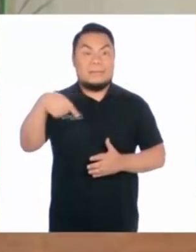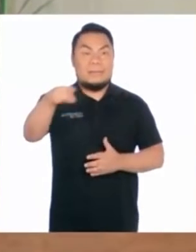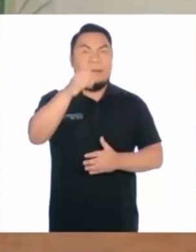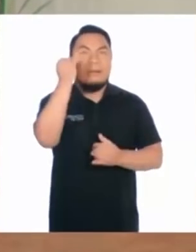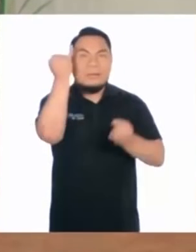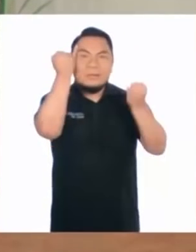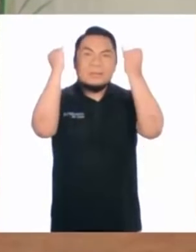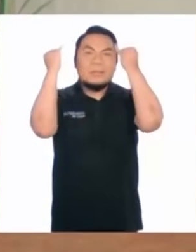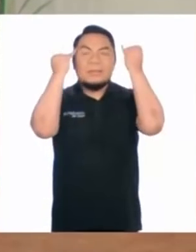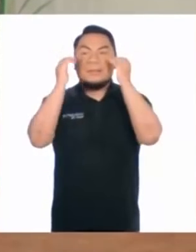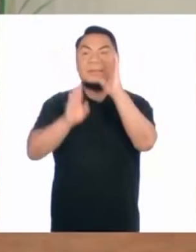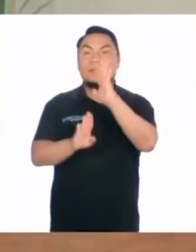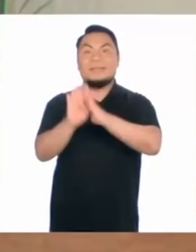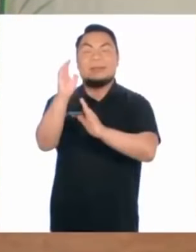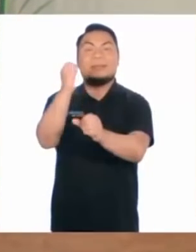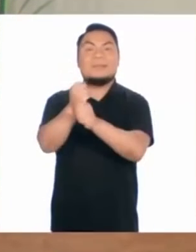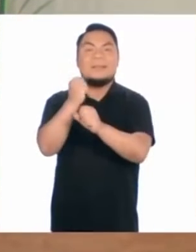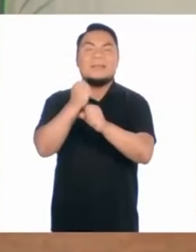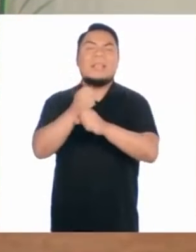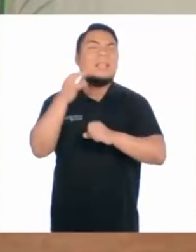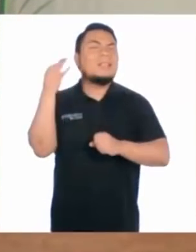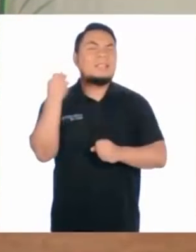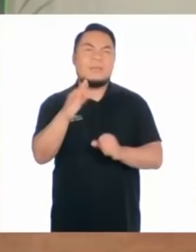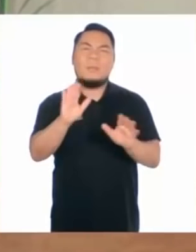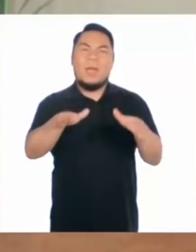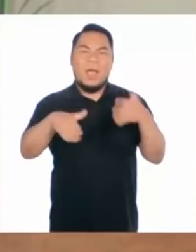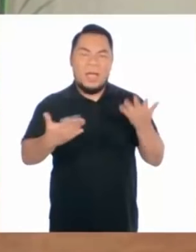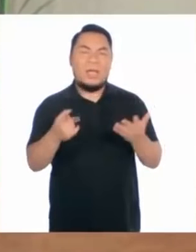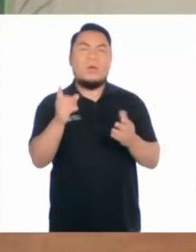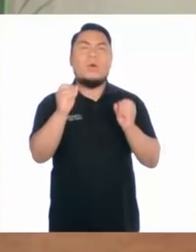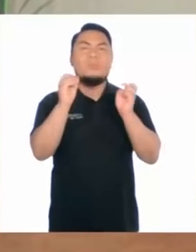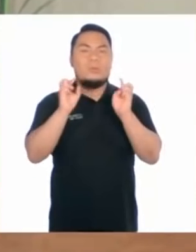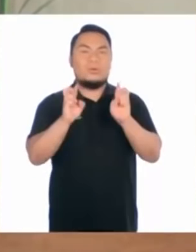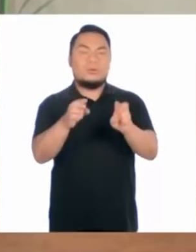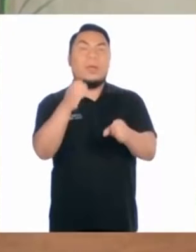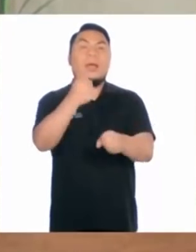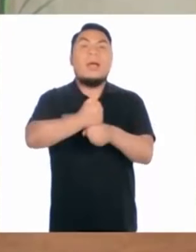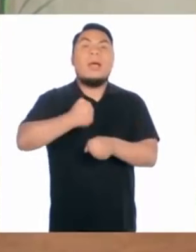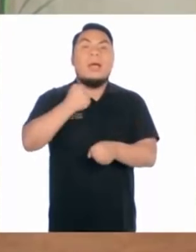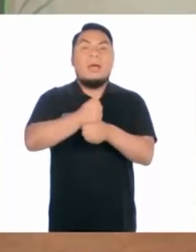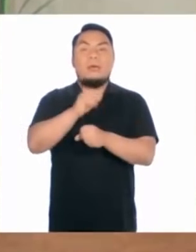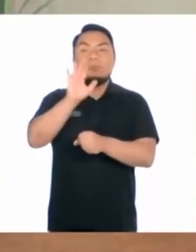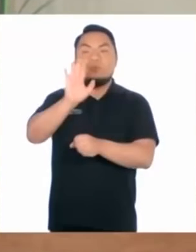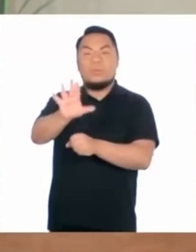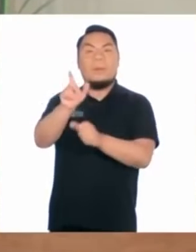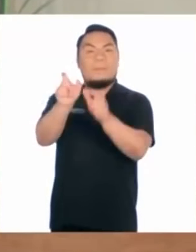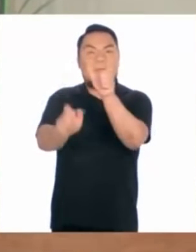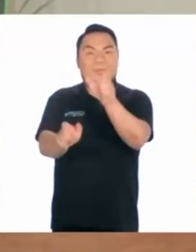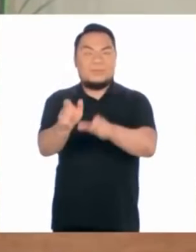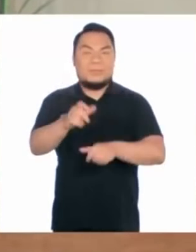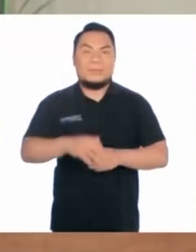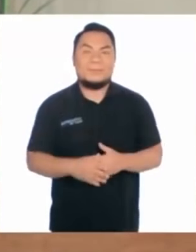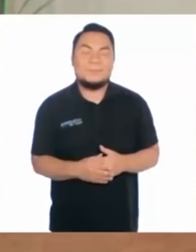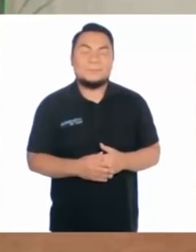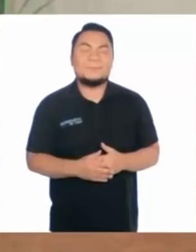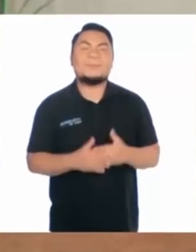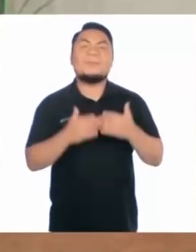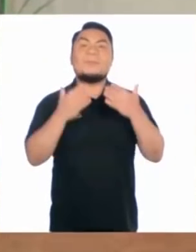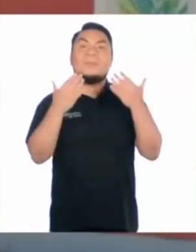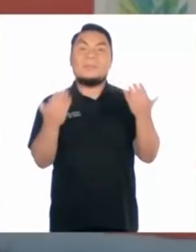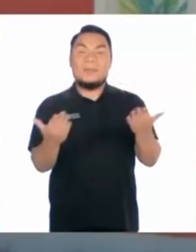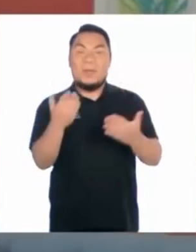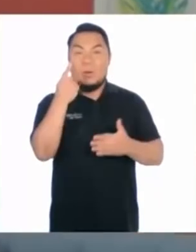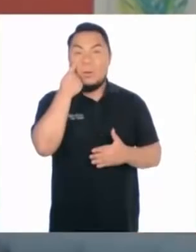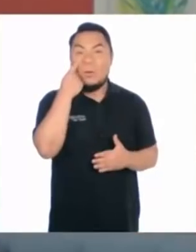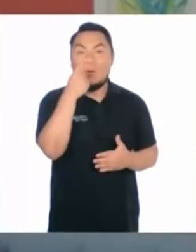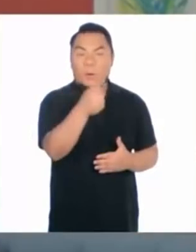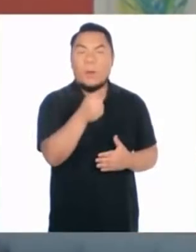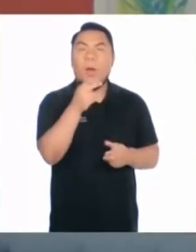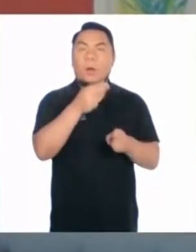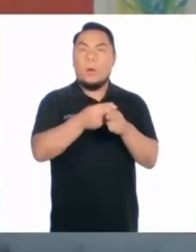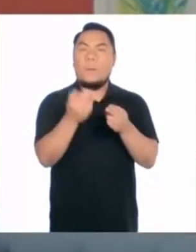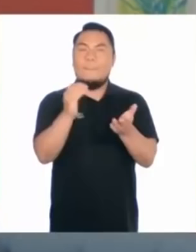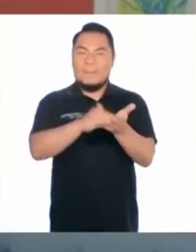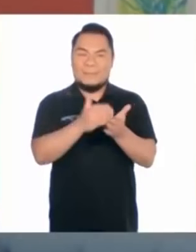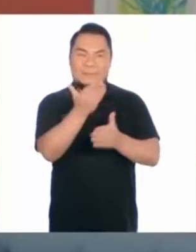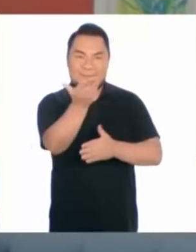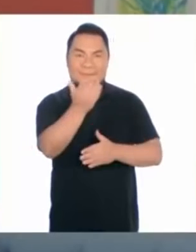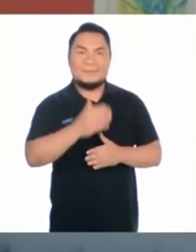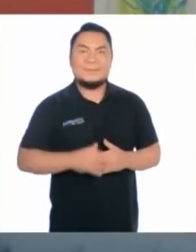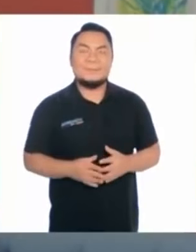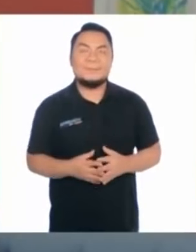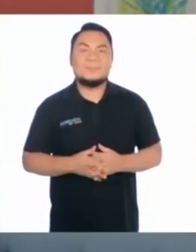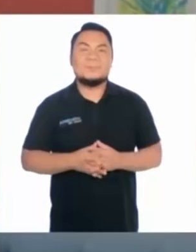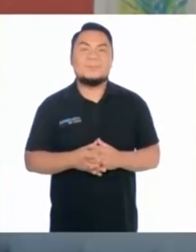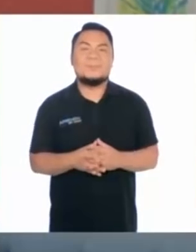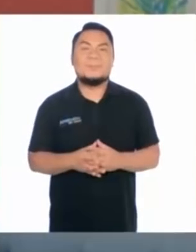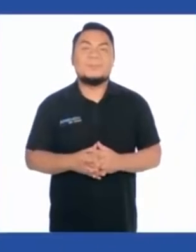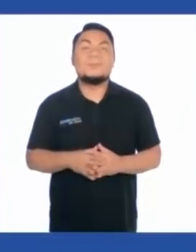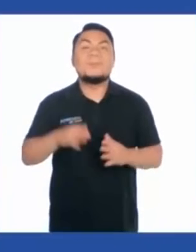es que los emprendimientos siempre van a existir y serán una oportunidad de negocio para las personas. Entonces, conozcamos un